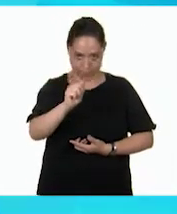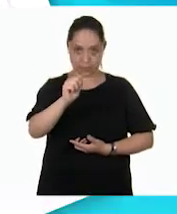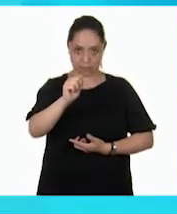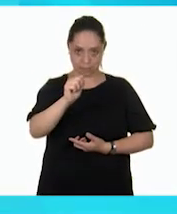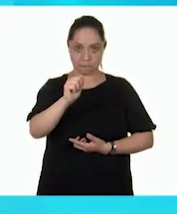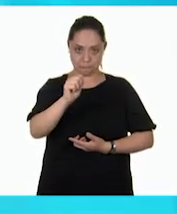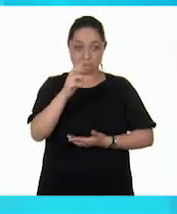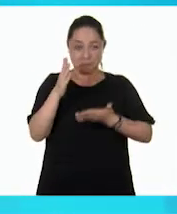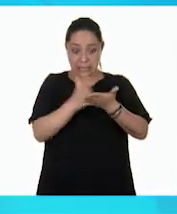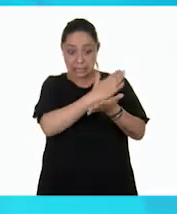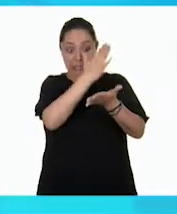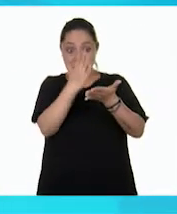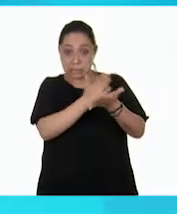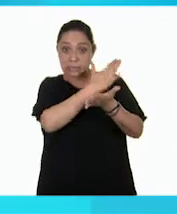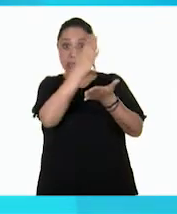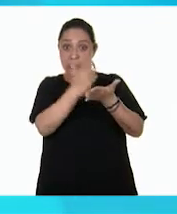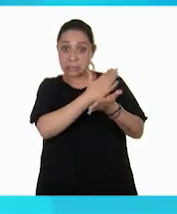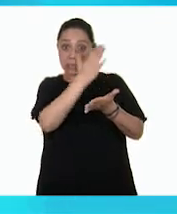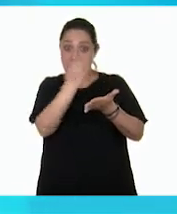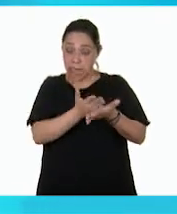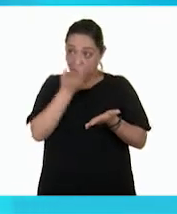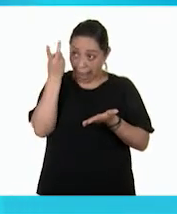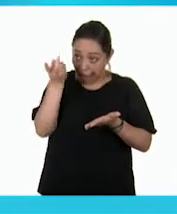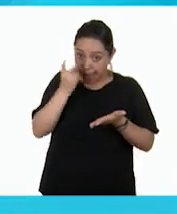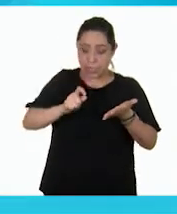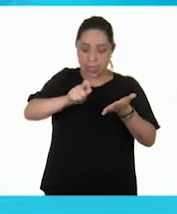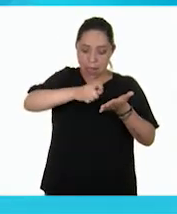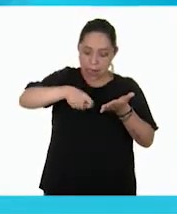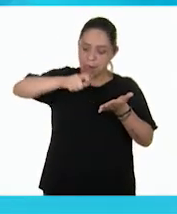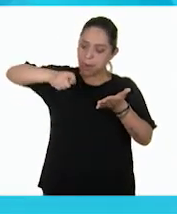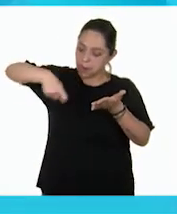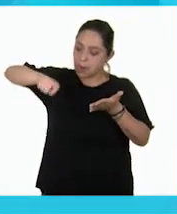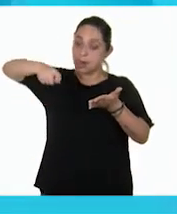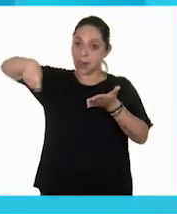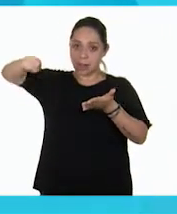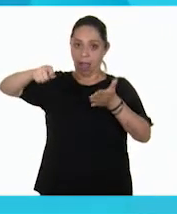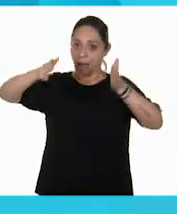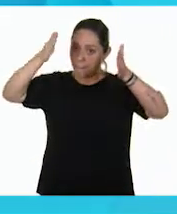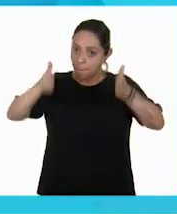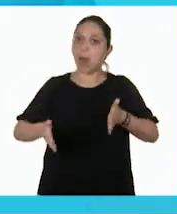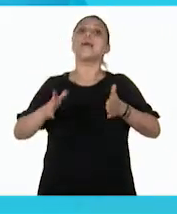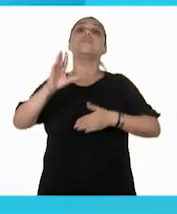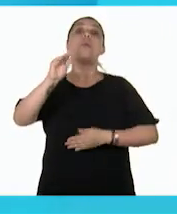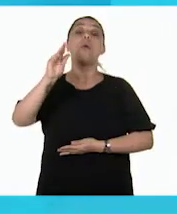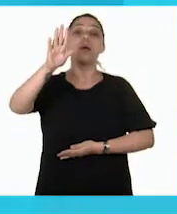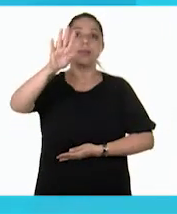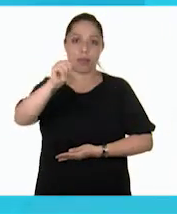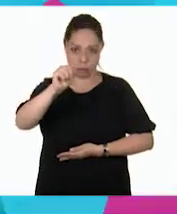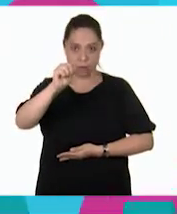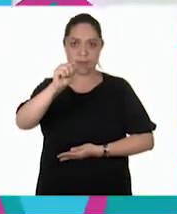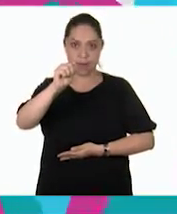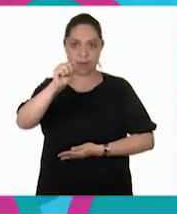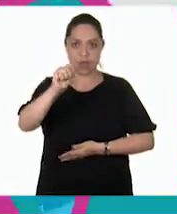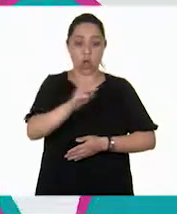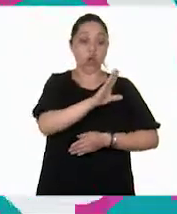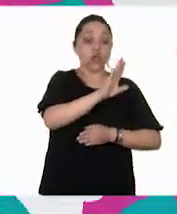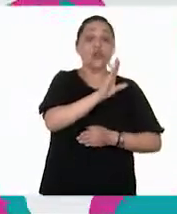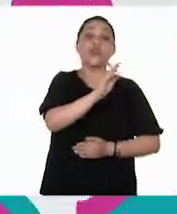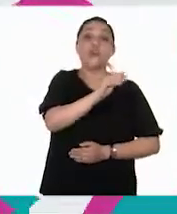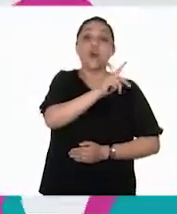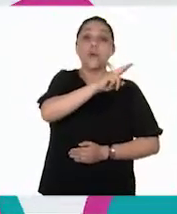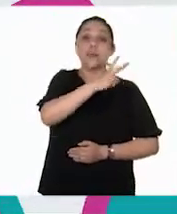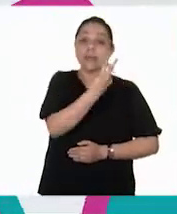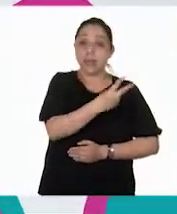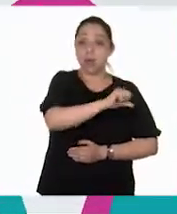Todas estas páginas, Pepe, ¿tomás de nota? Son muchísimas. Hasta la 99 tengo. la 99. De la 92 a la